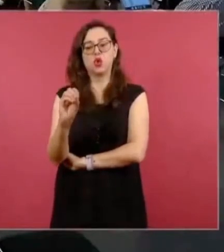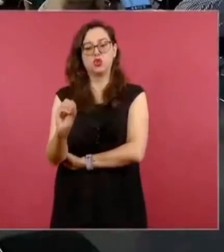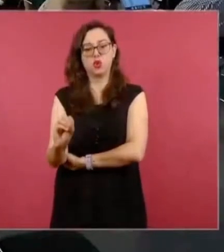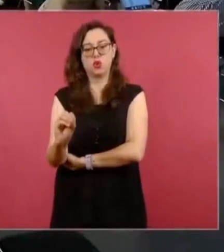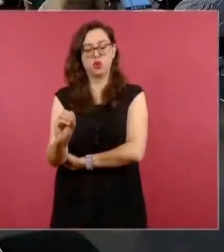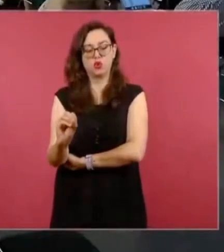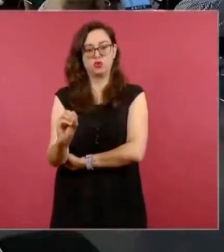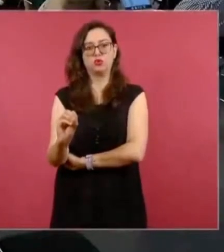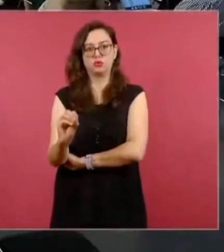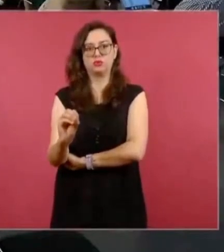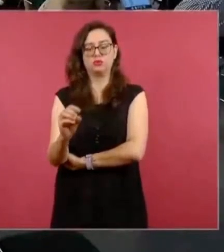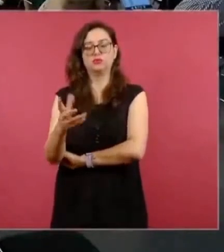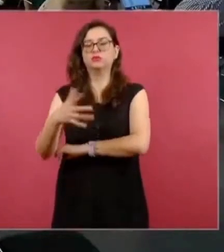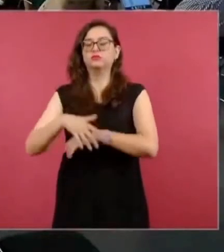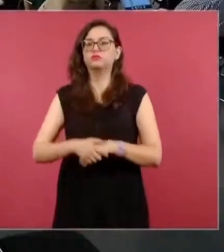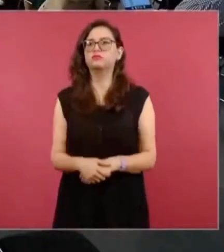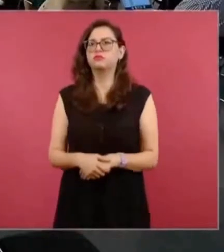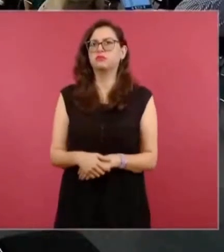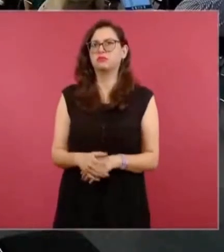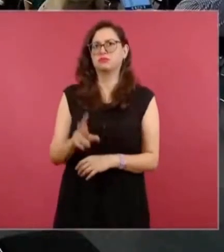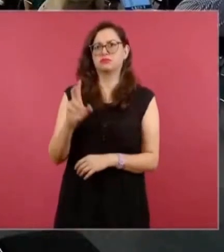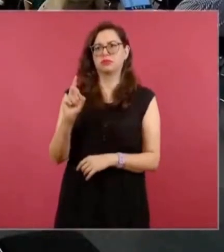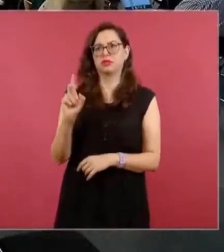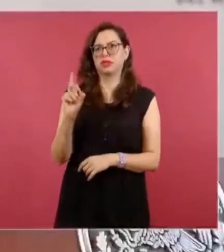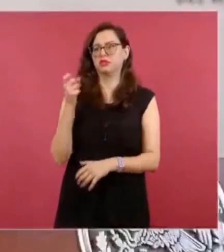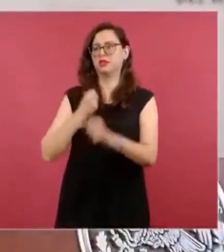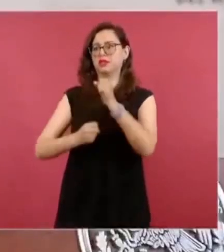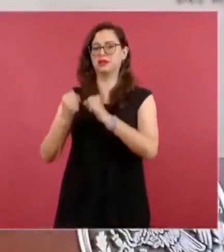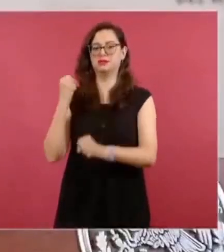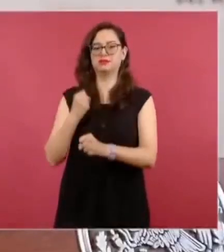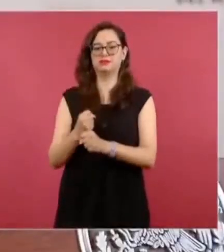¿cuántos años tiene eso?, como 30 ya, ¿no?